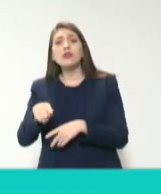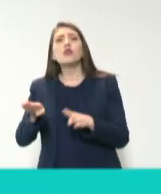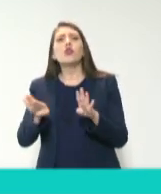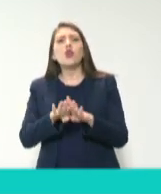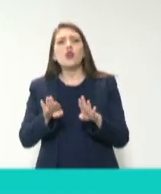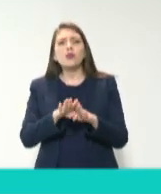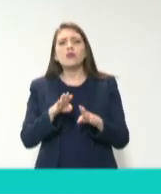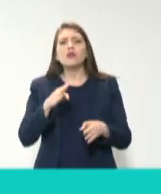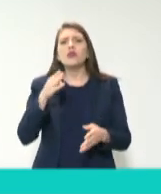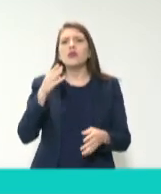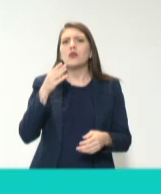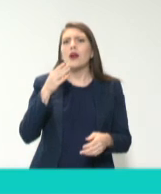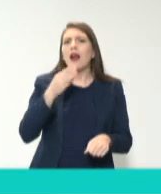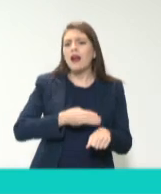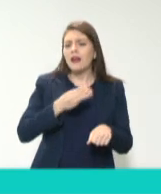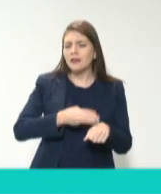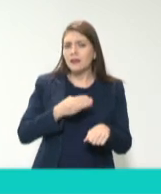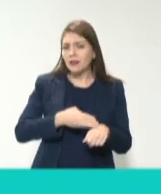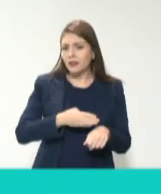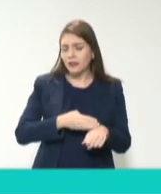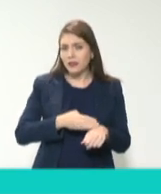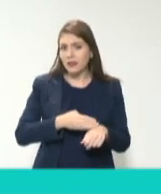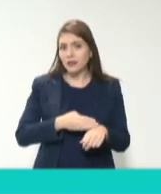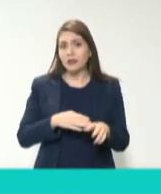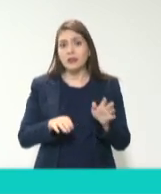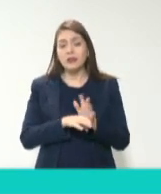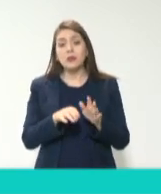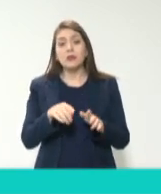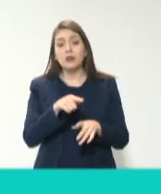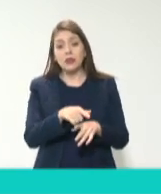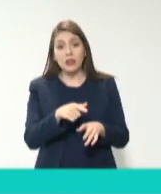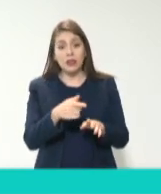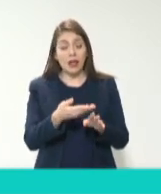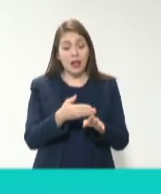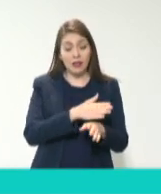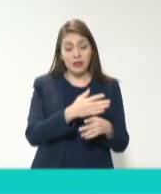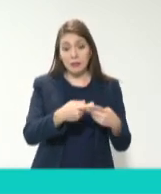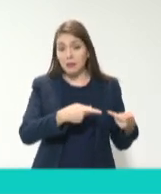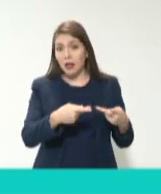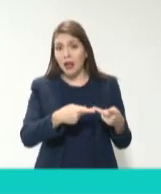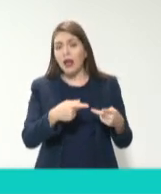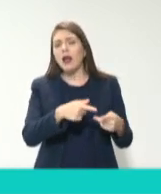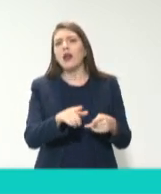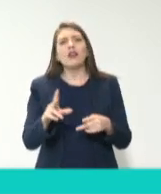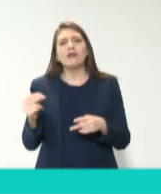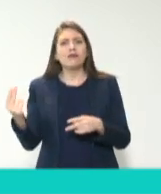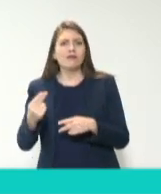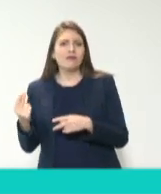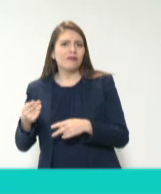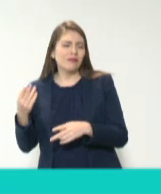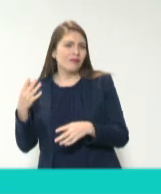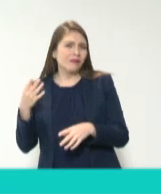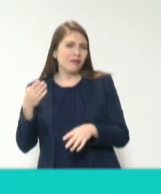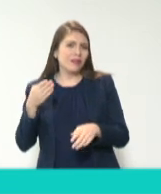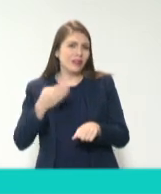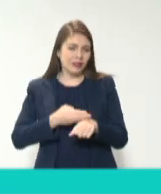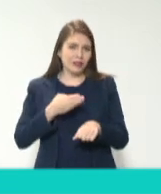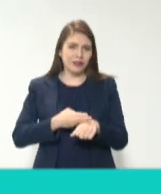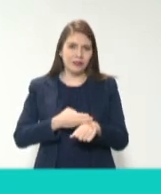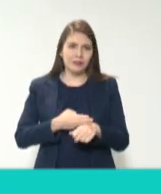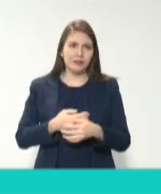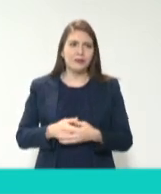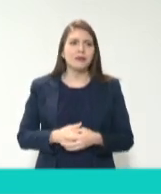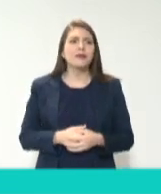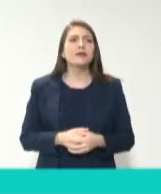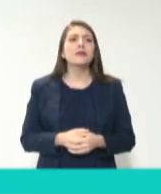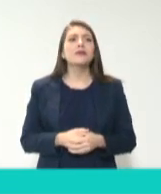sanción se vuelve preventiva porque es disuasiva ante los ojos de quien quisiera cometer un